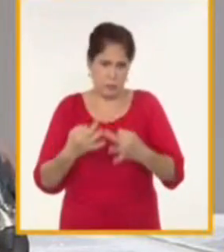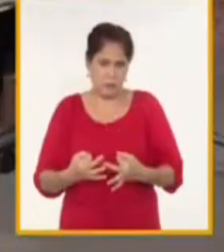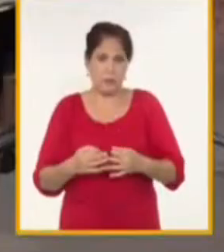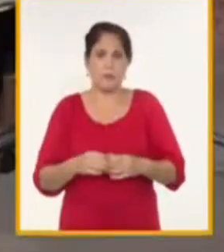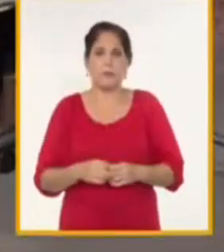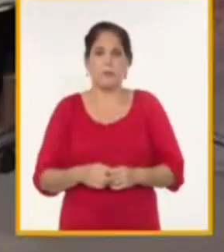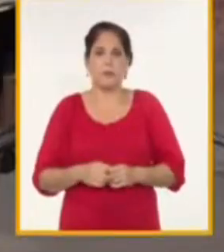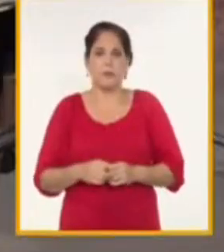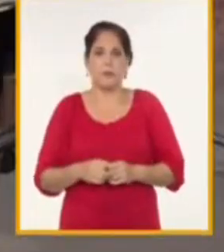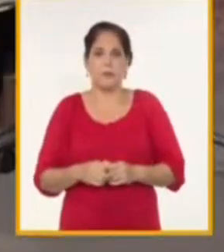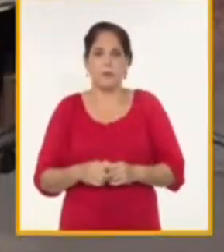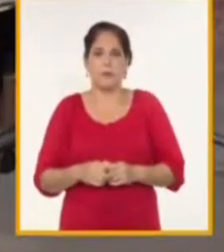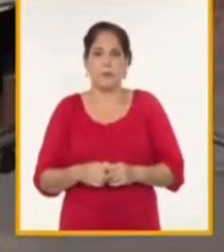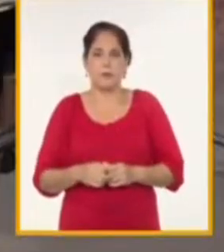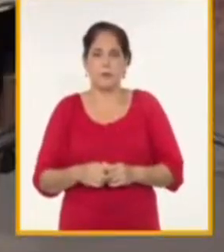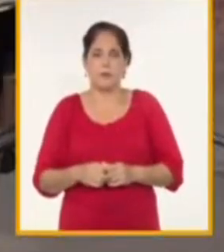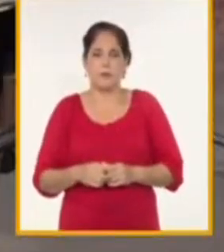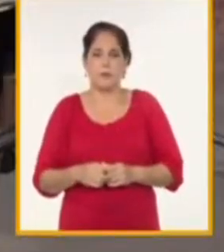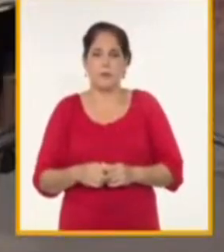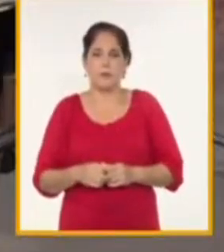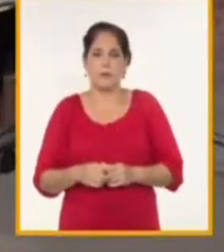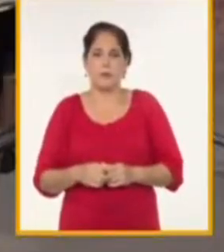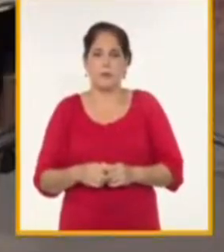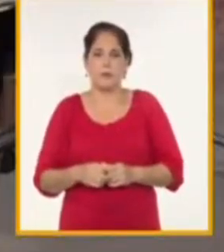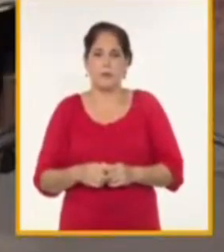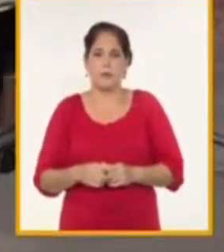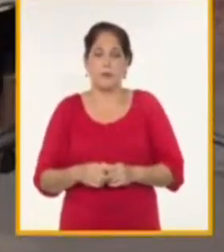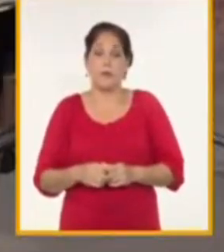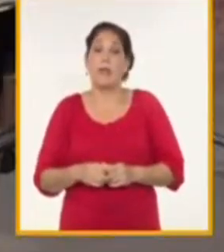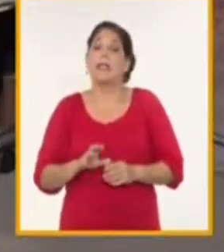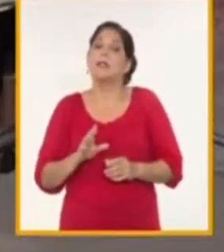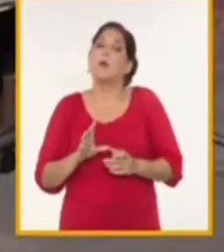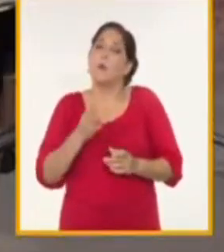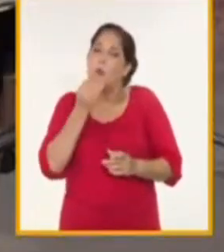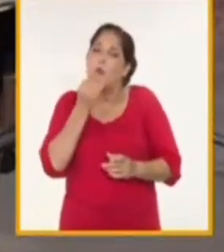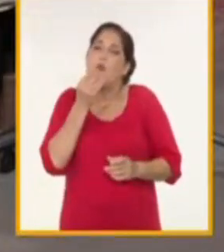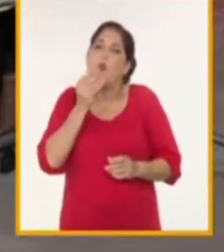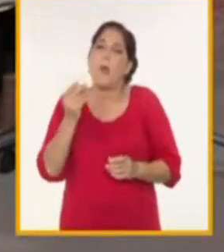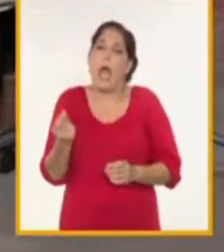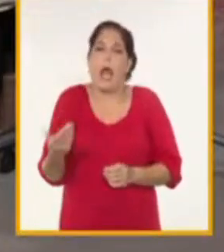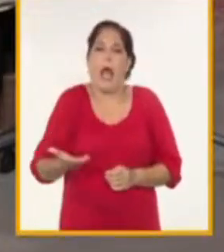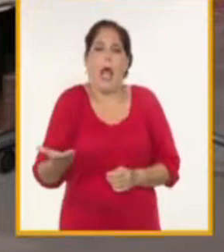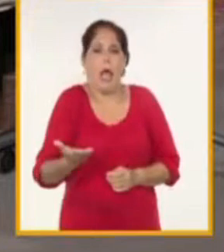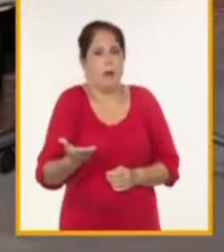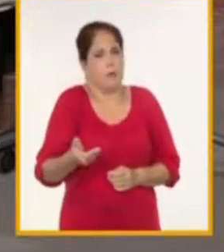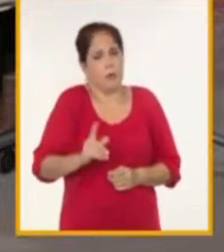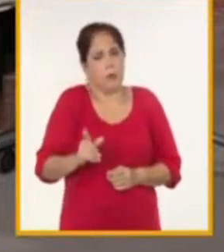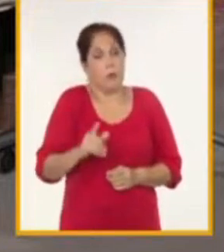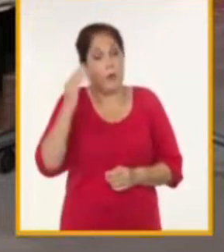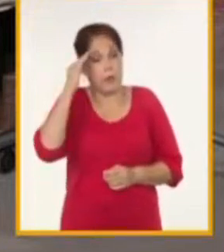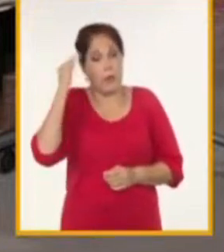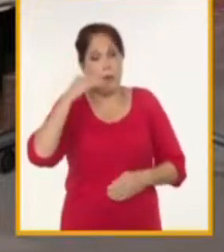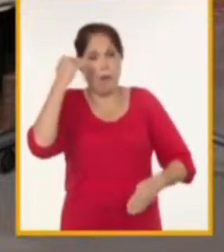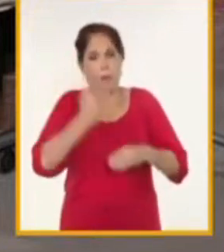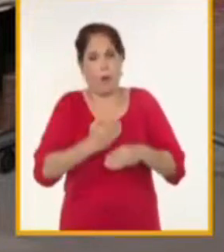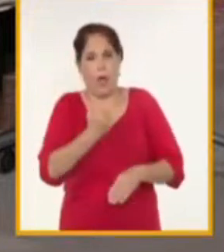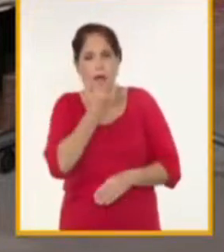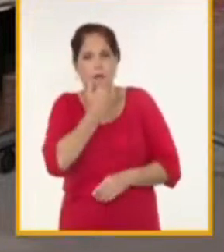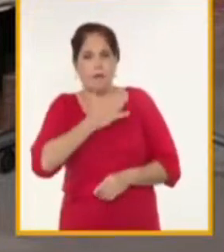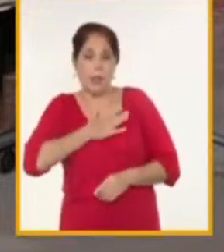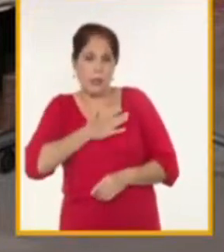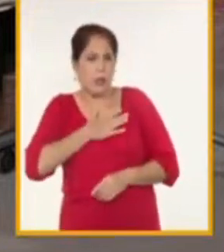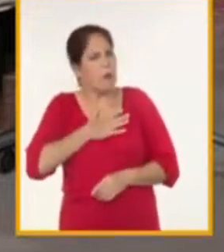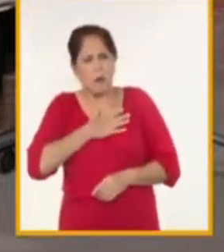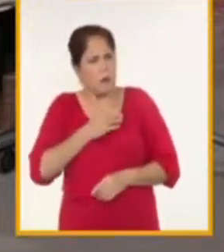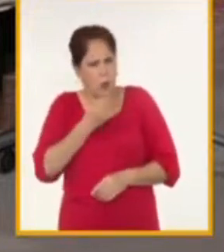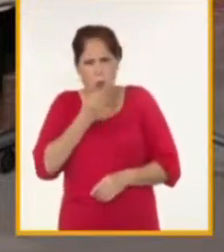tal vez no a la dinámica que pudiéramos estar si no estuviéramos con esas presiones con esas sanciones pero